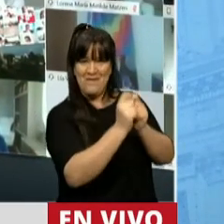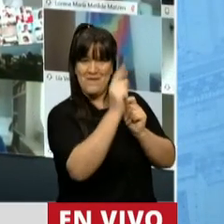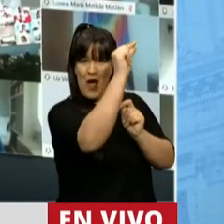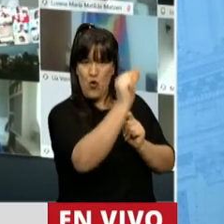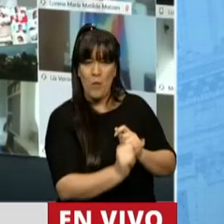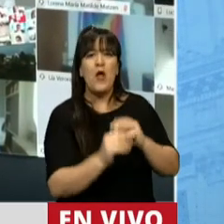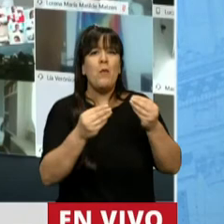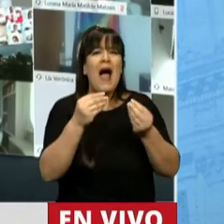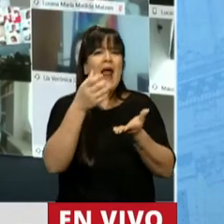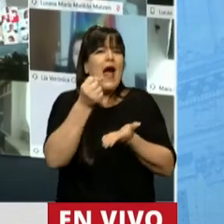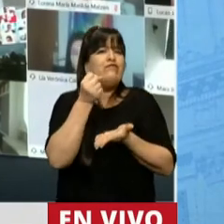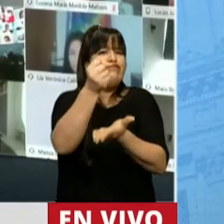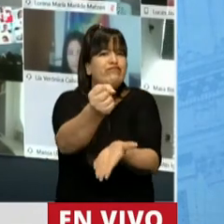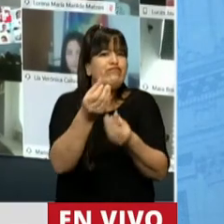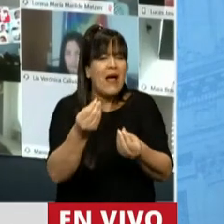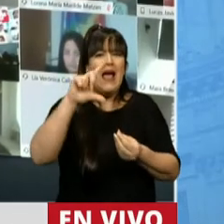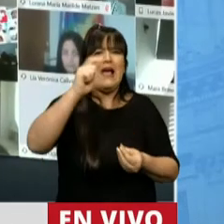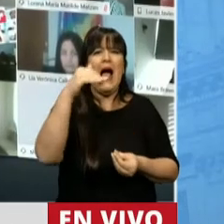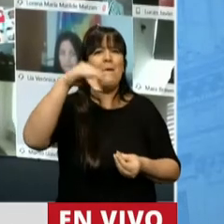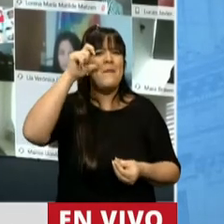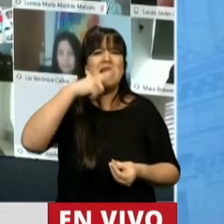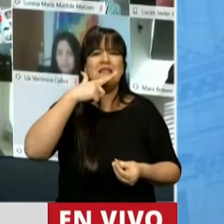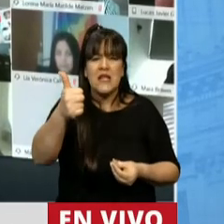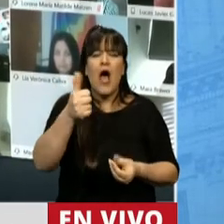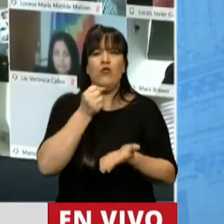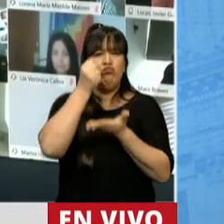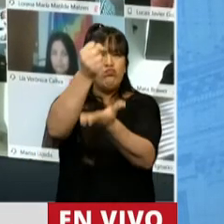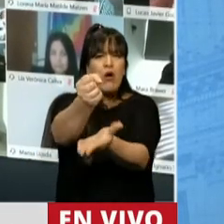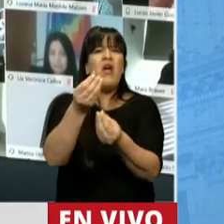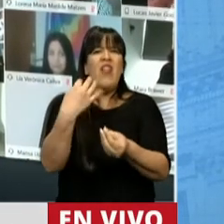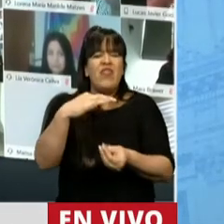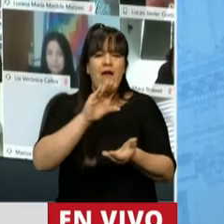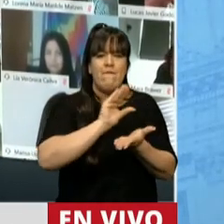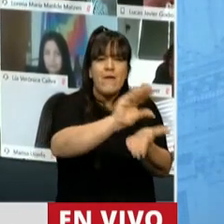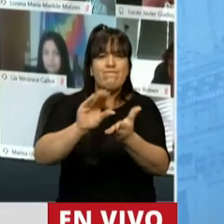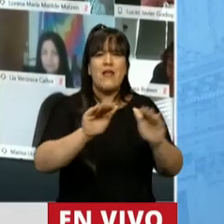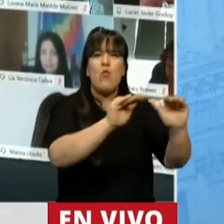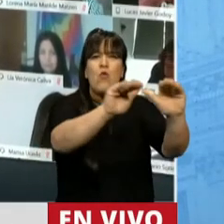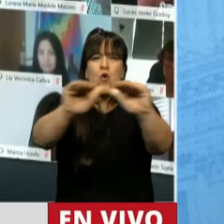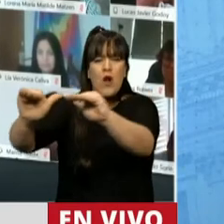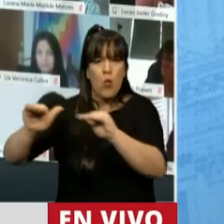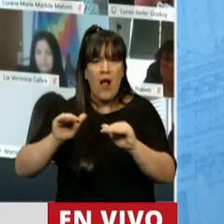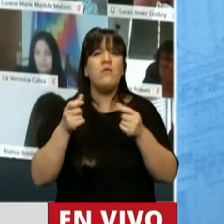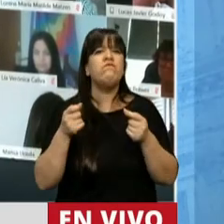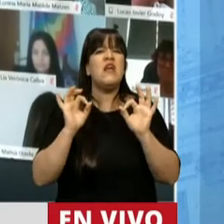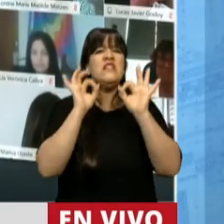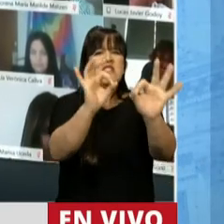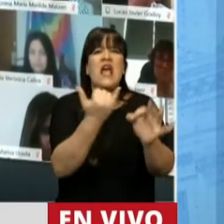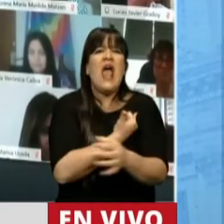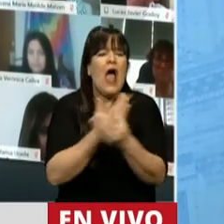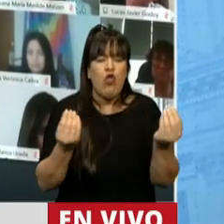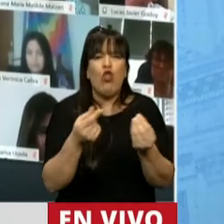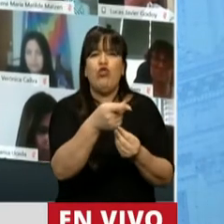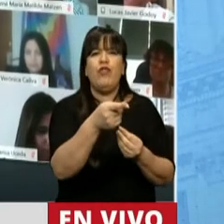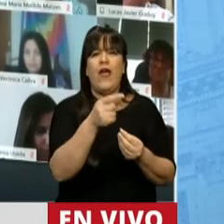subsidio destinado a Camesa se distribuya de una manera más equitativa y llegue tanto a los generadores como